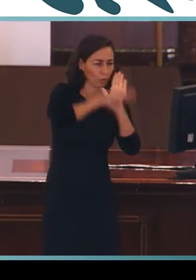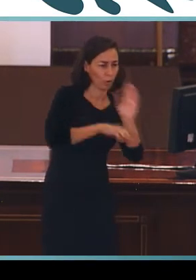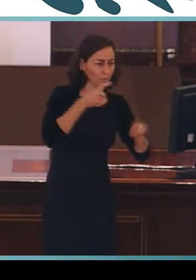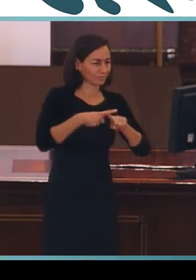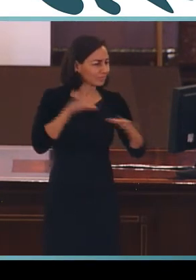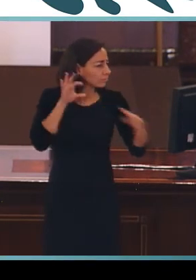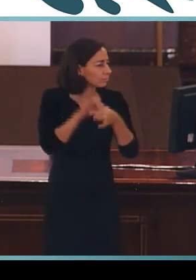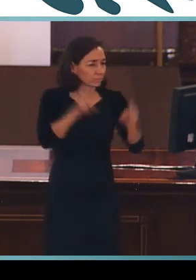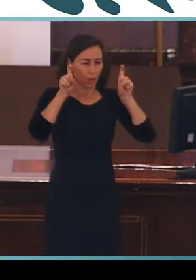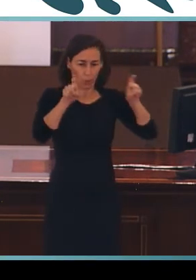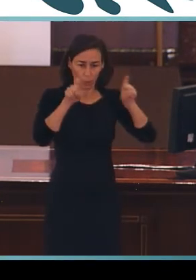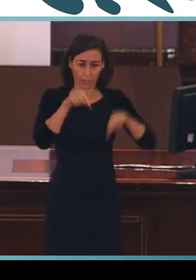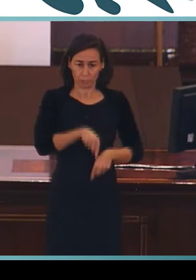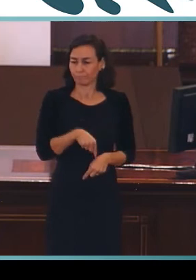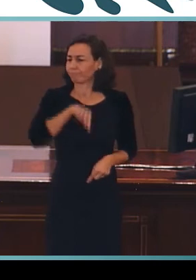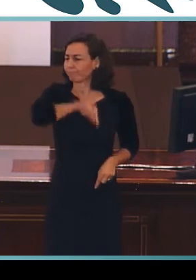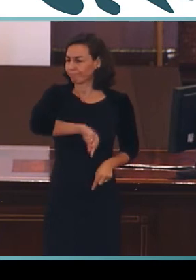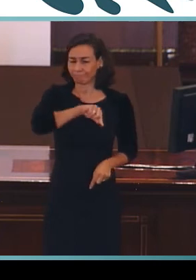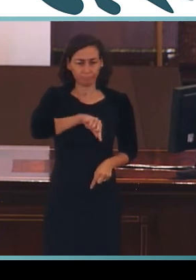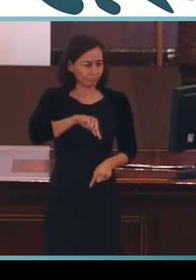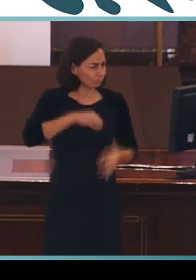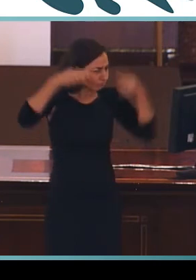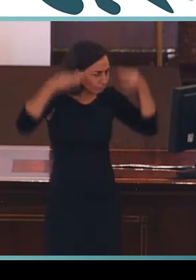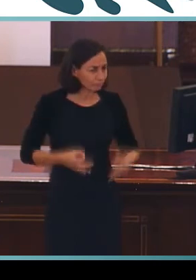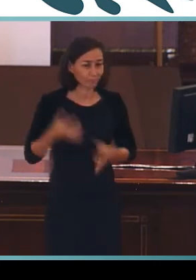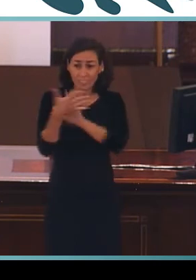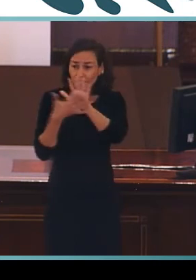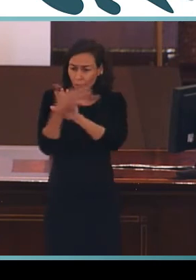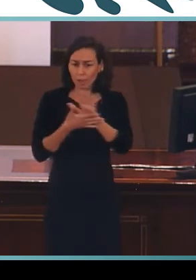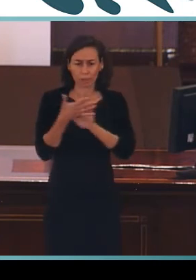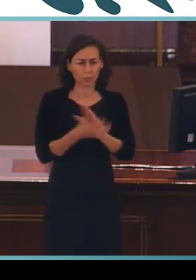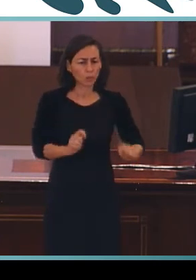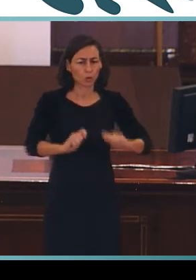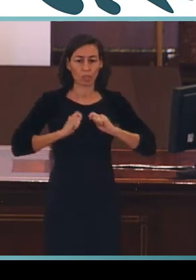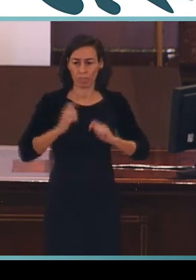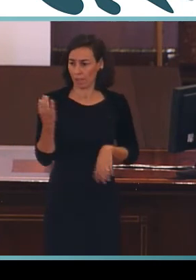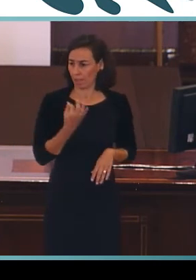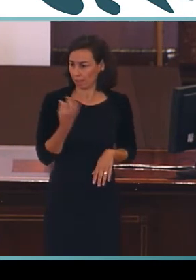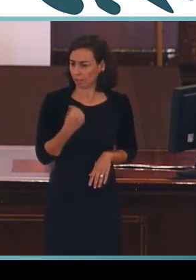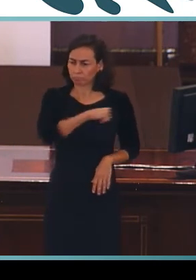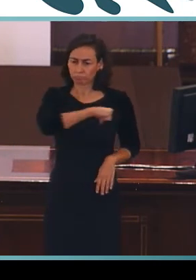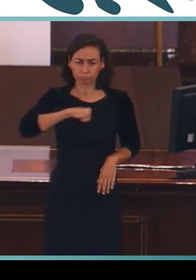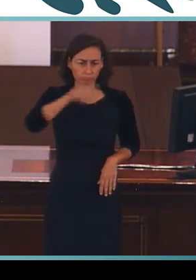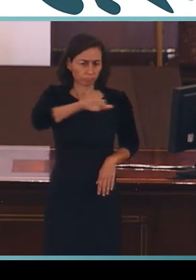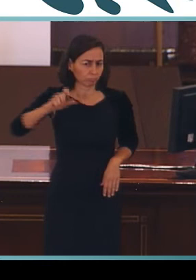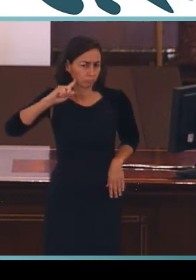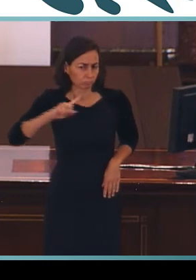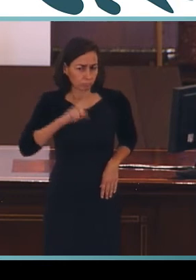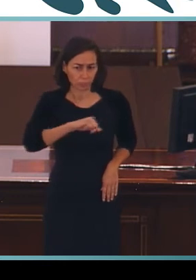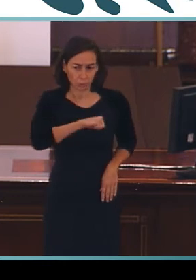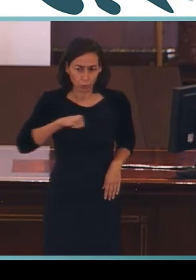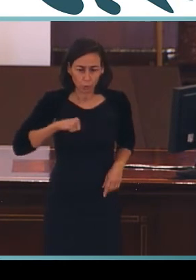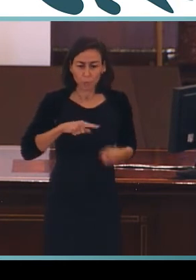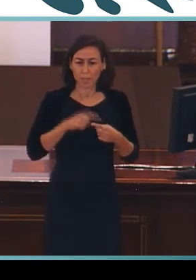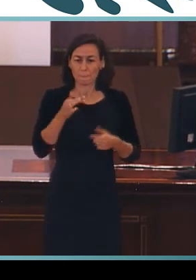Estamos plenamente convencidos de que las lenguas de signos favorecen la autonomía de las personas sordas, igualan